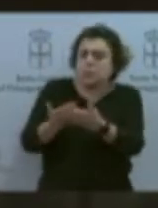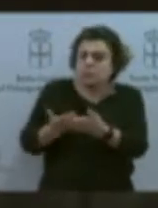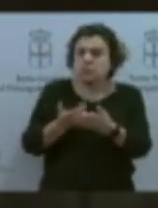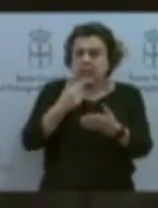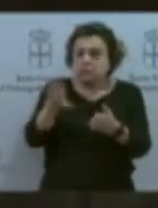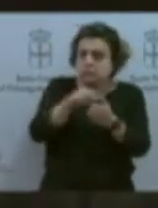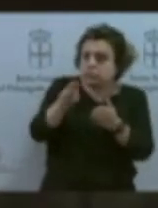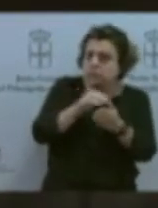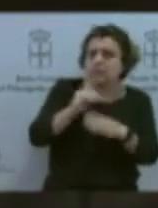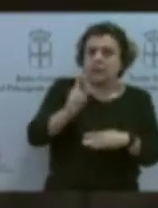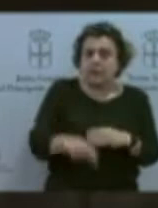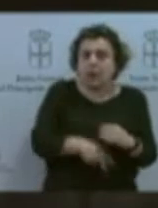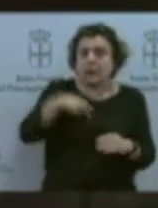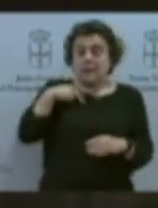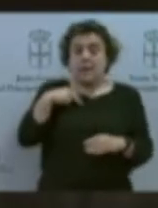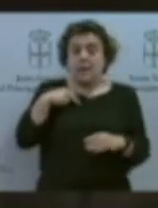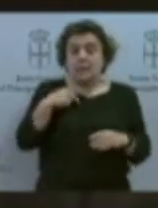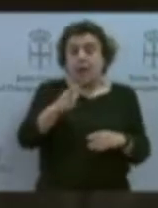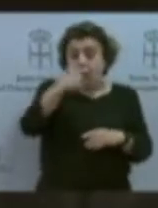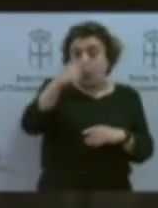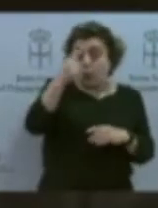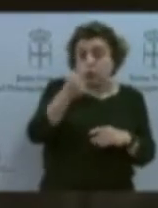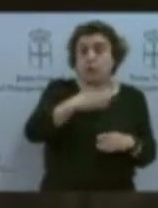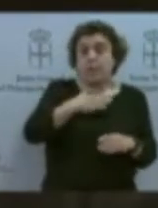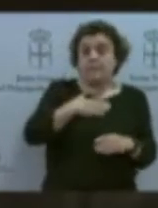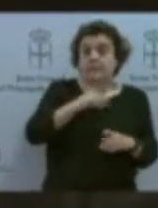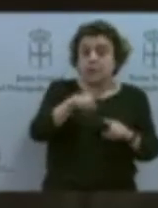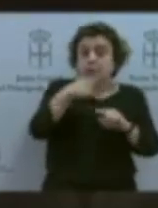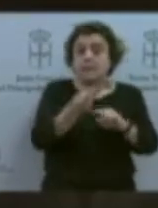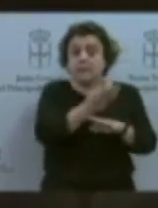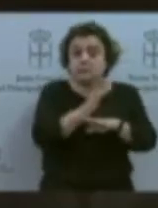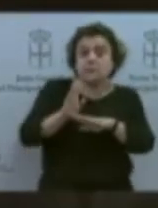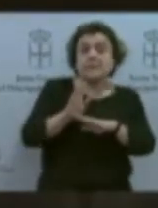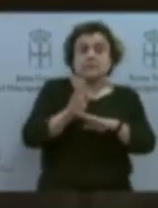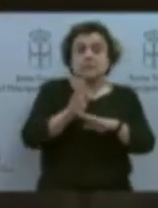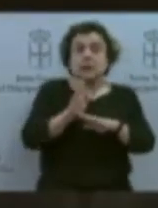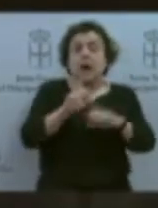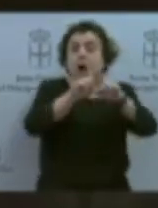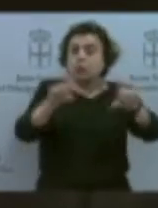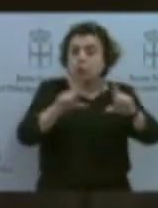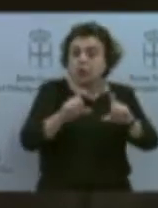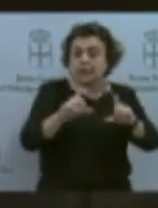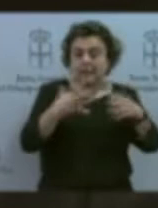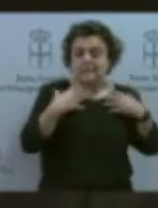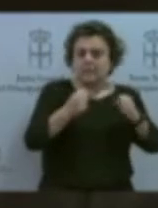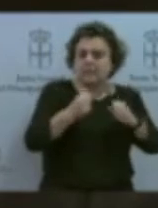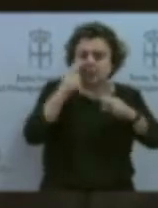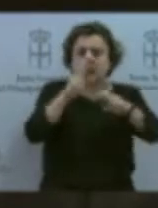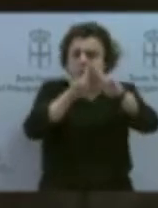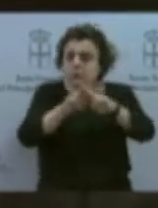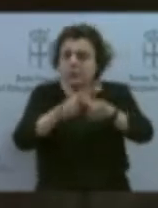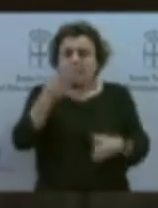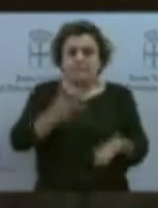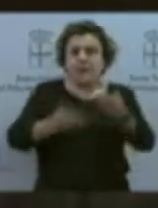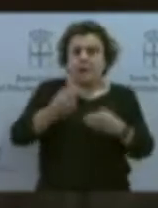para ser de puestos lladades a las autoridades sanitarias, con la fin de que fueran analizadas y valoradas de cara a la transposición de la normativa a nivel autónomico.